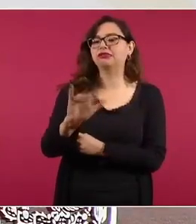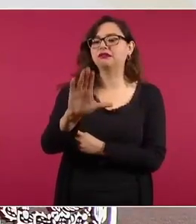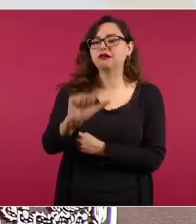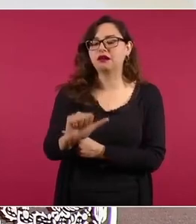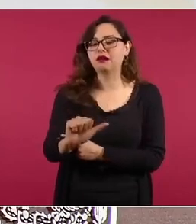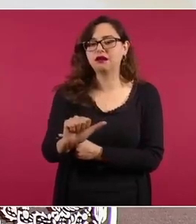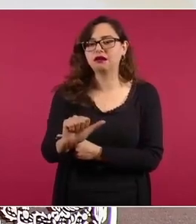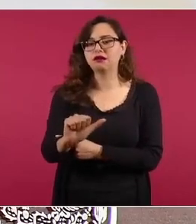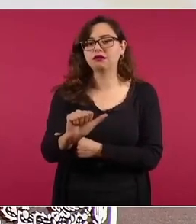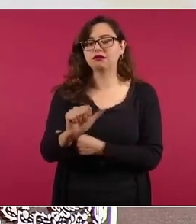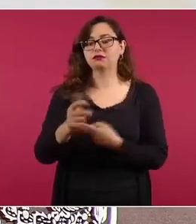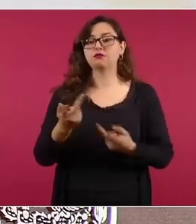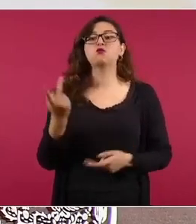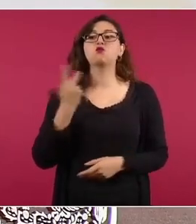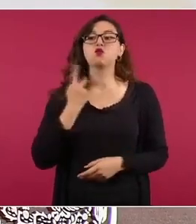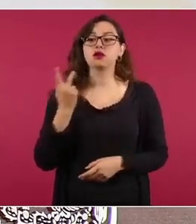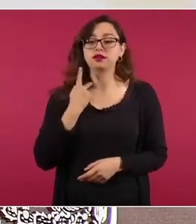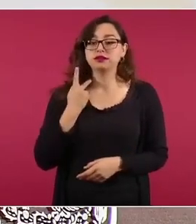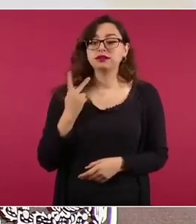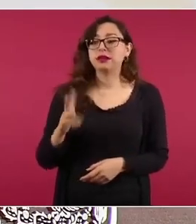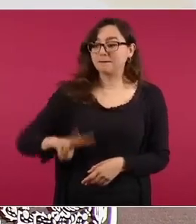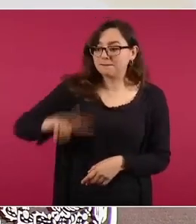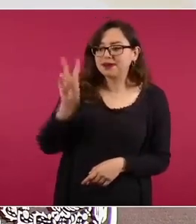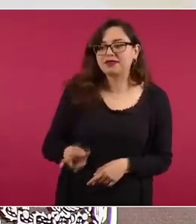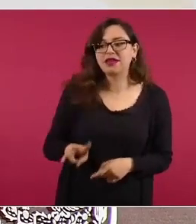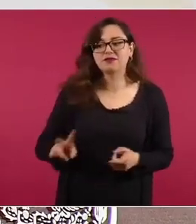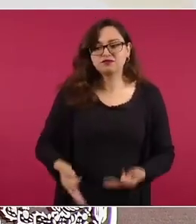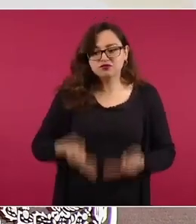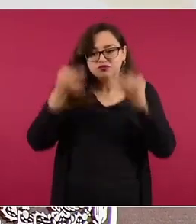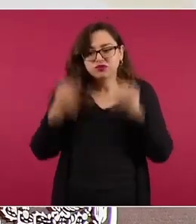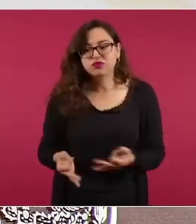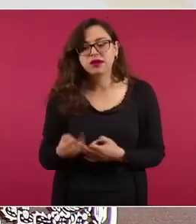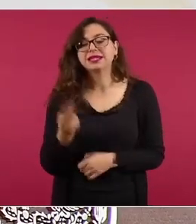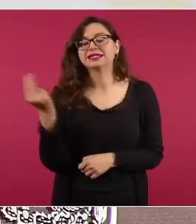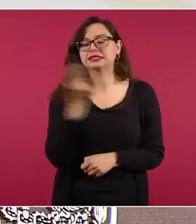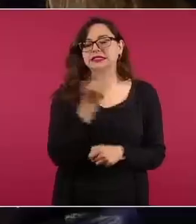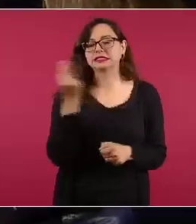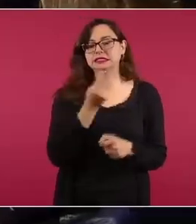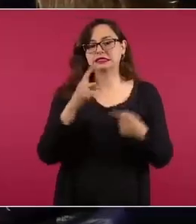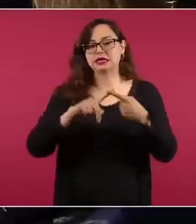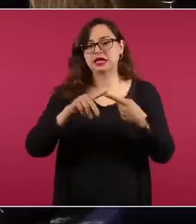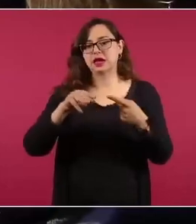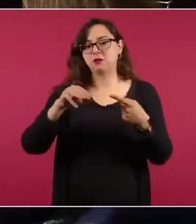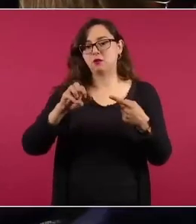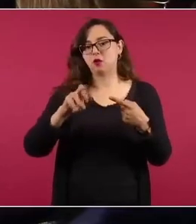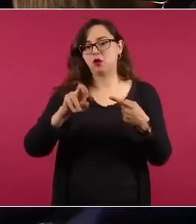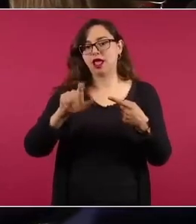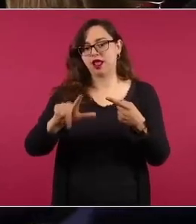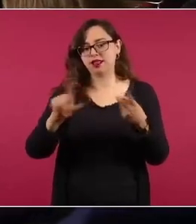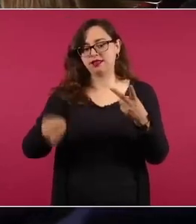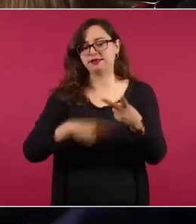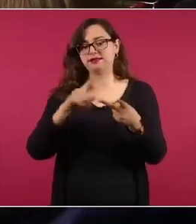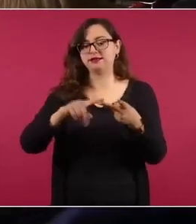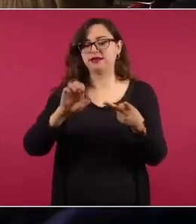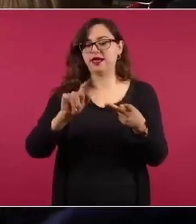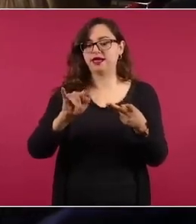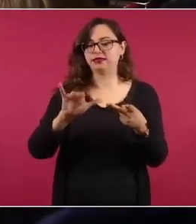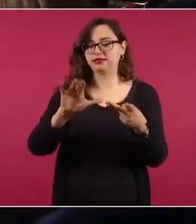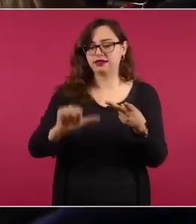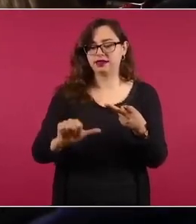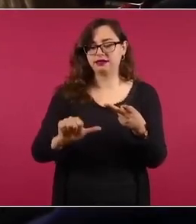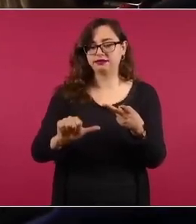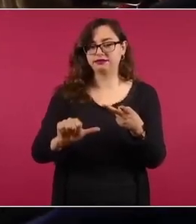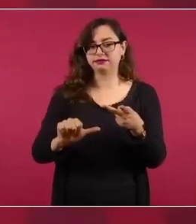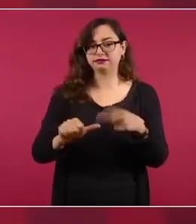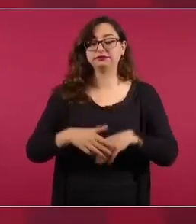la verdadera política la auténtica política entonces si se